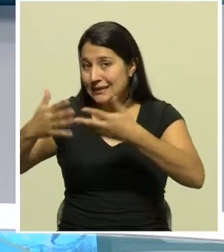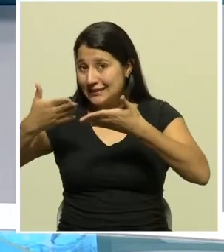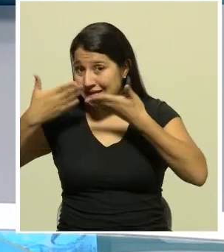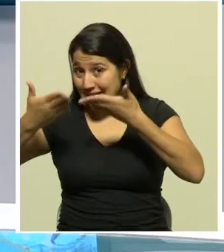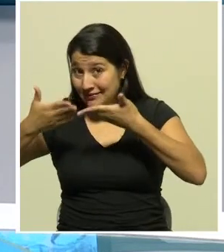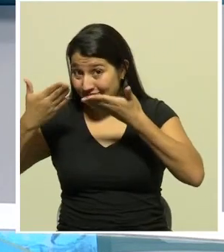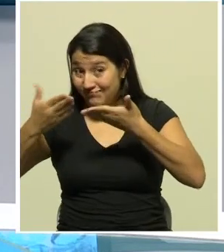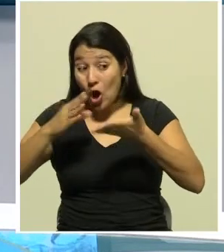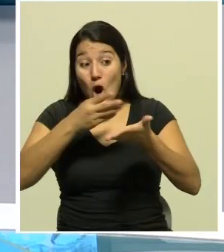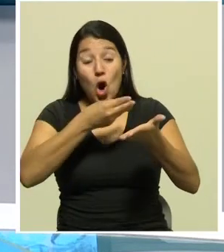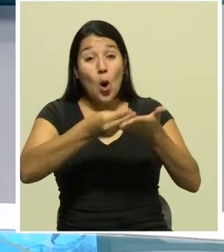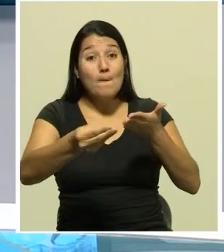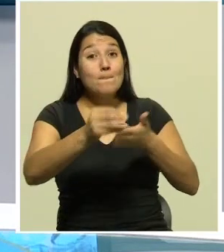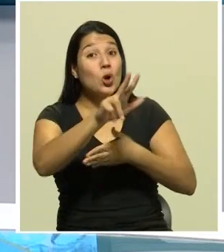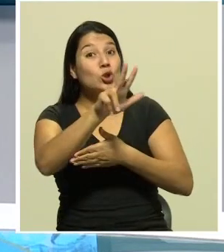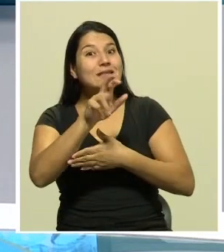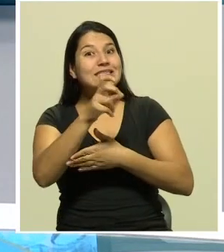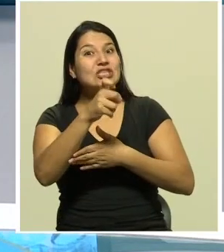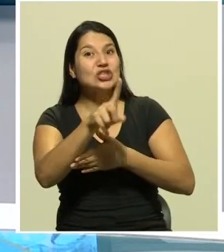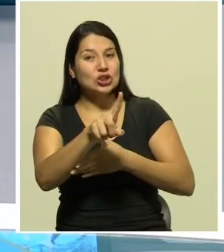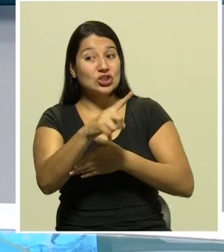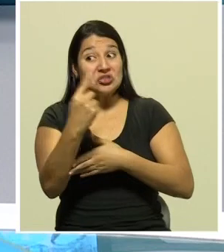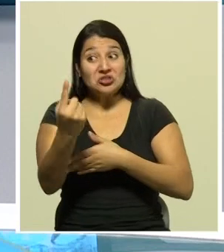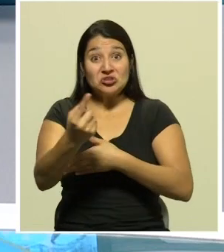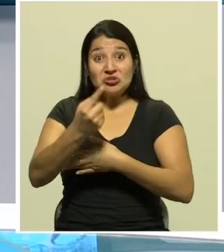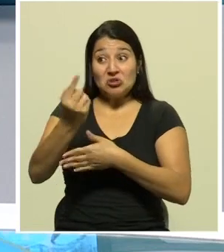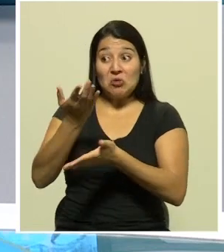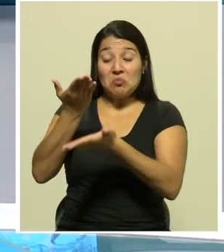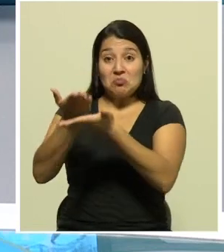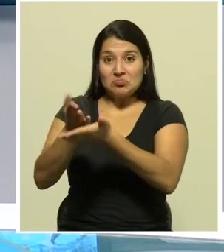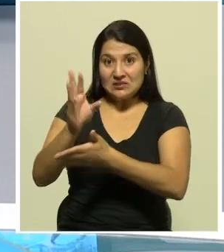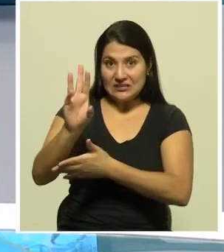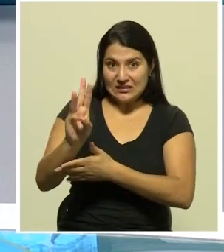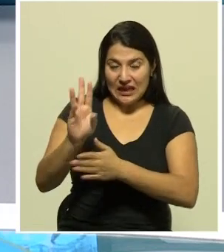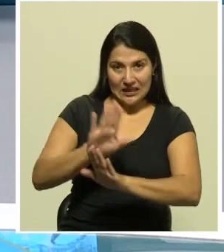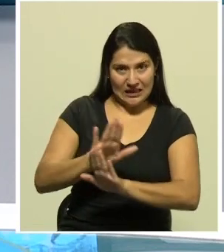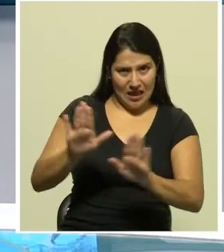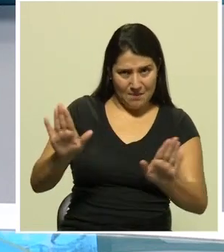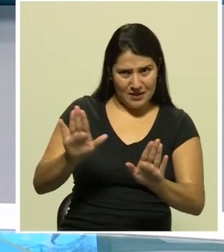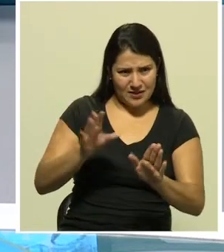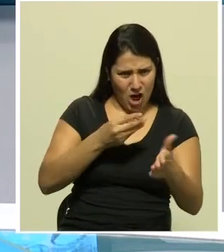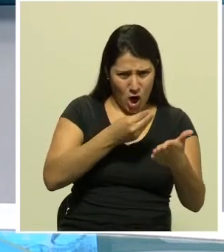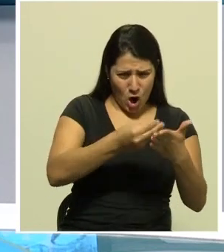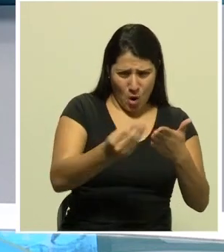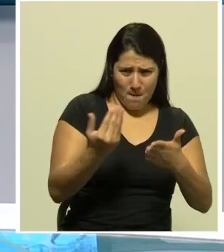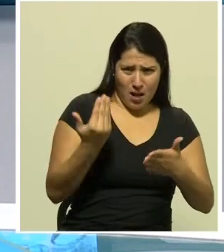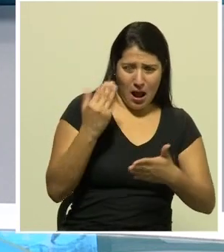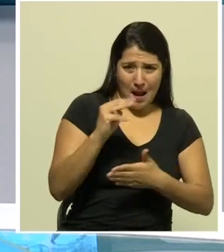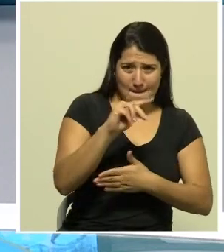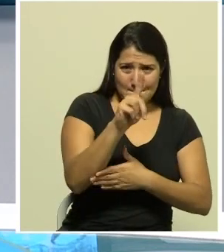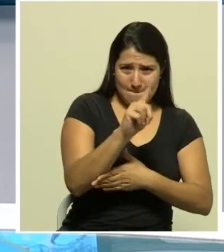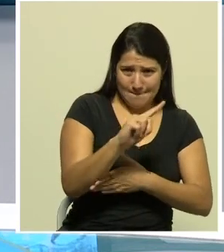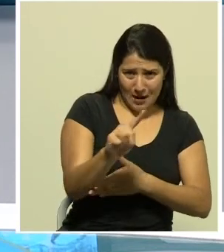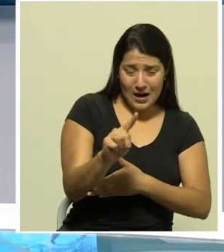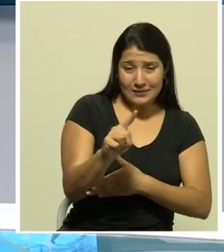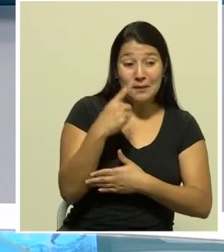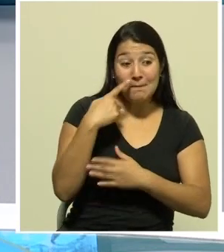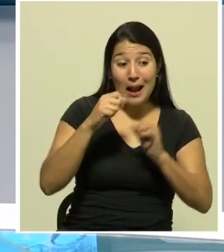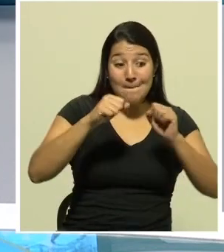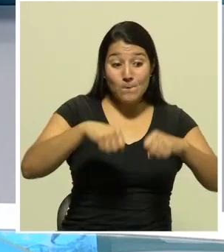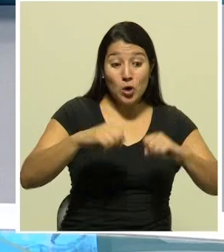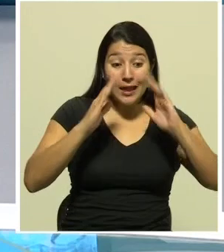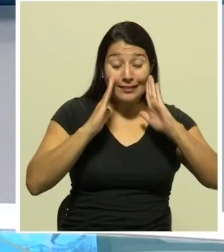emergencia en marzo pasado. Las compras de estos ventiladores para atender a pacientes COVID en